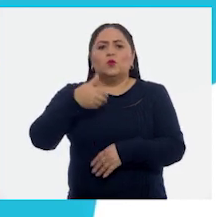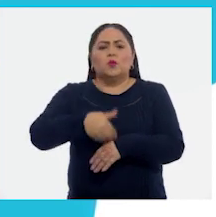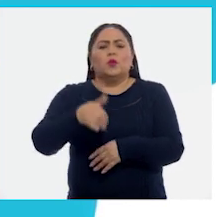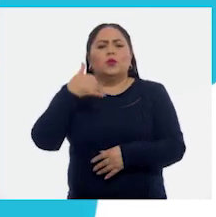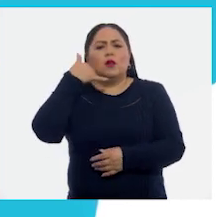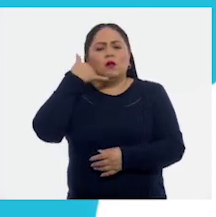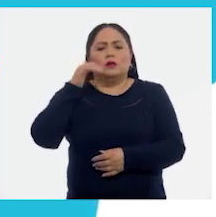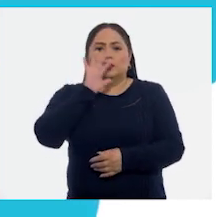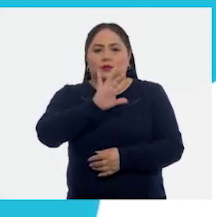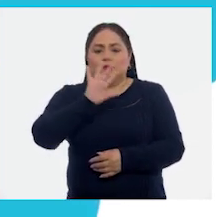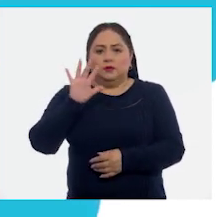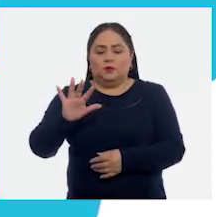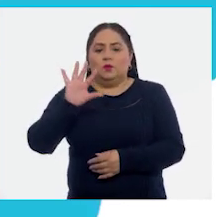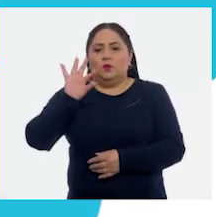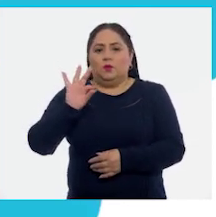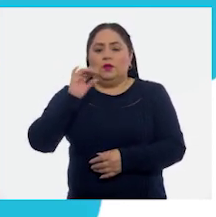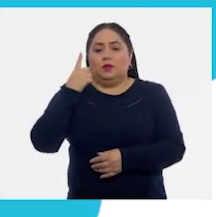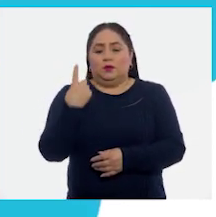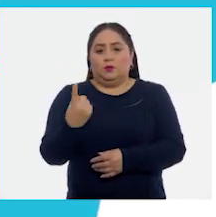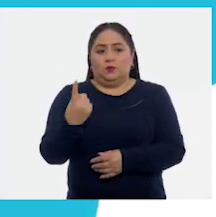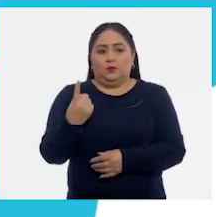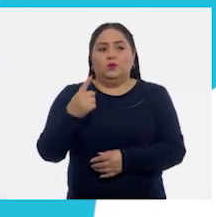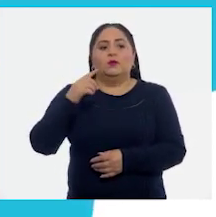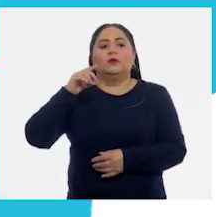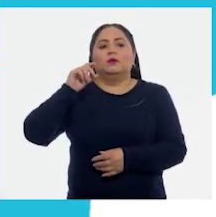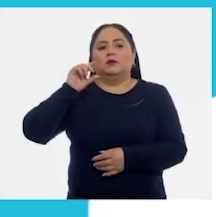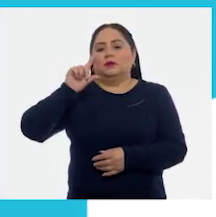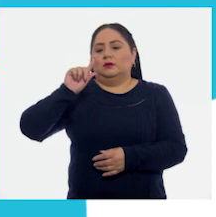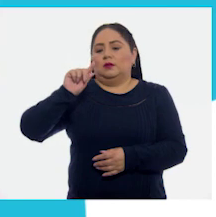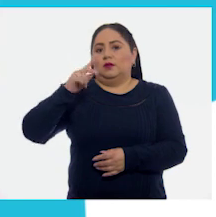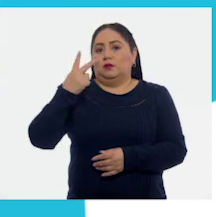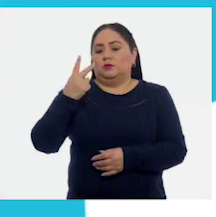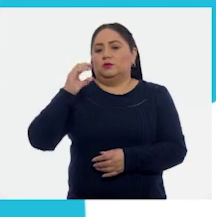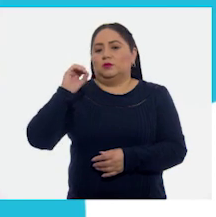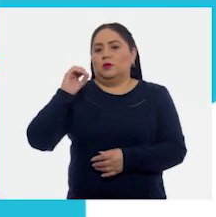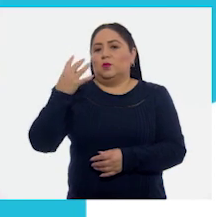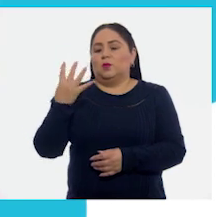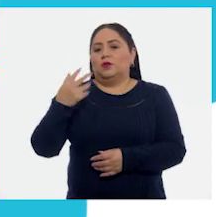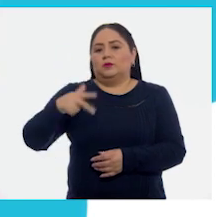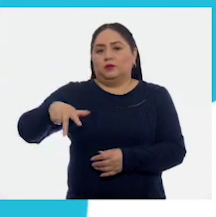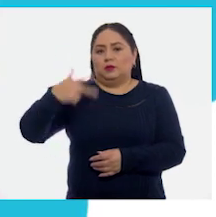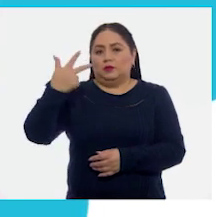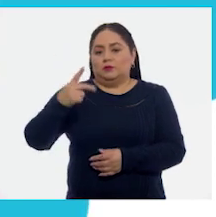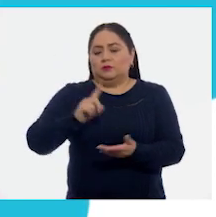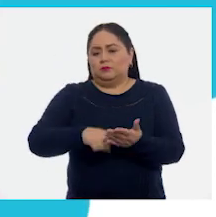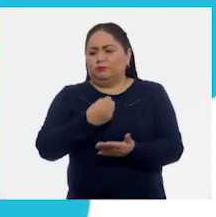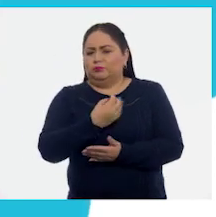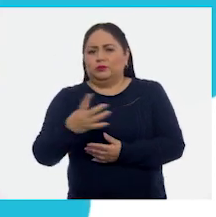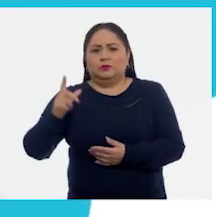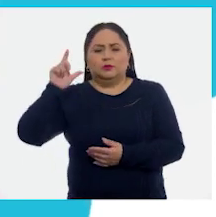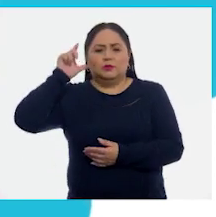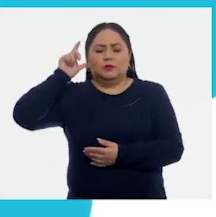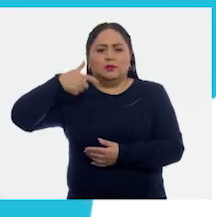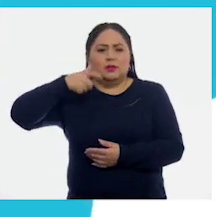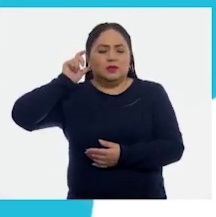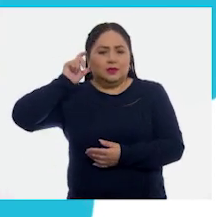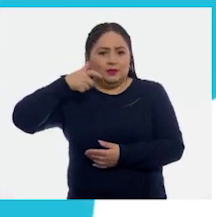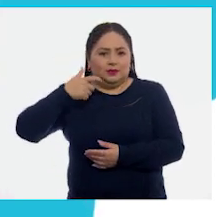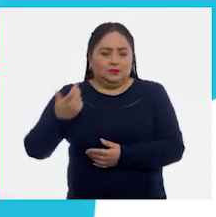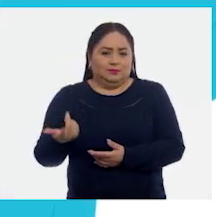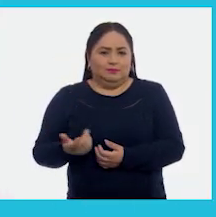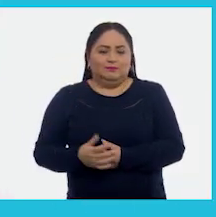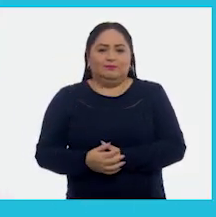teléfono 5541-720413. ¡Son 100